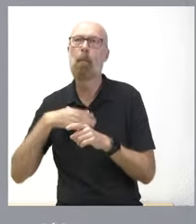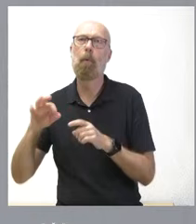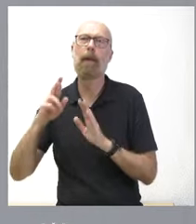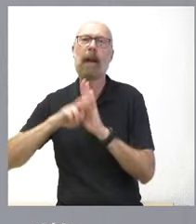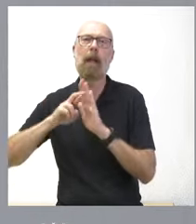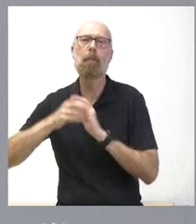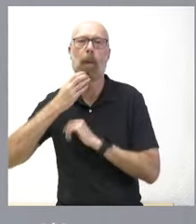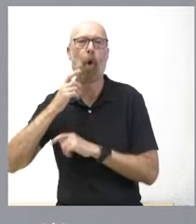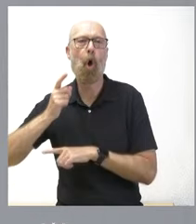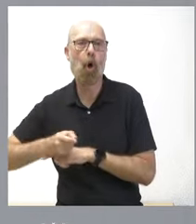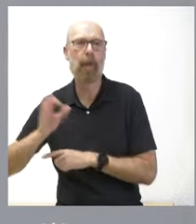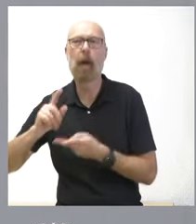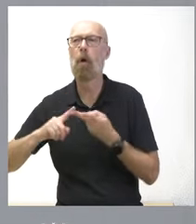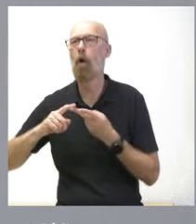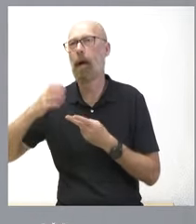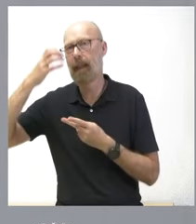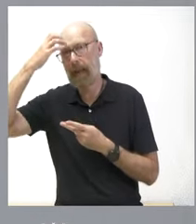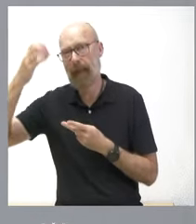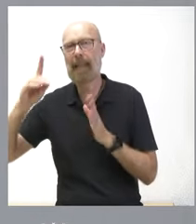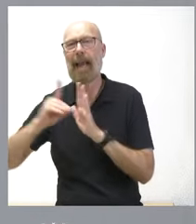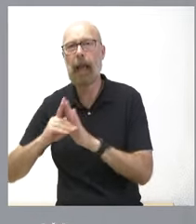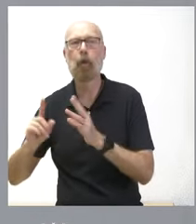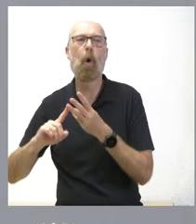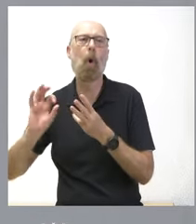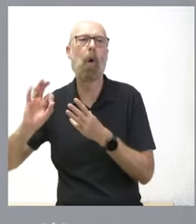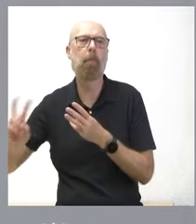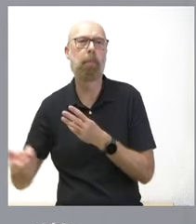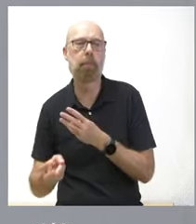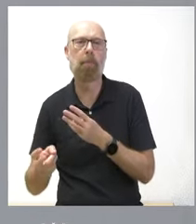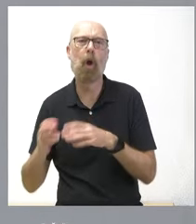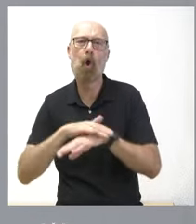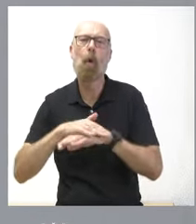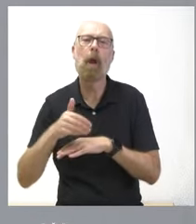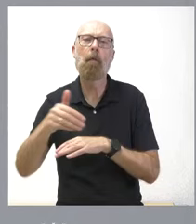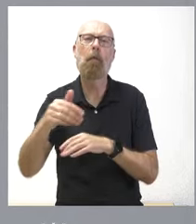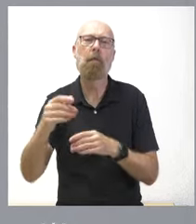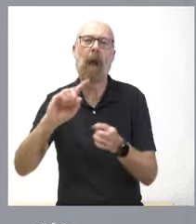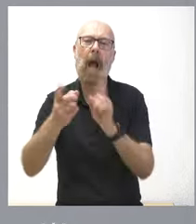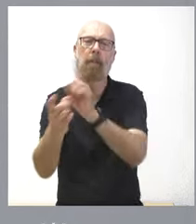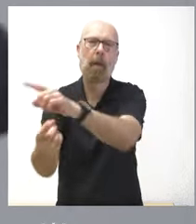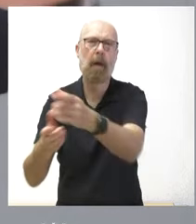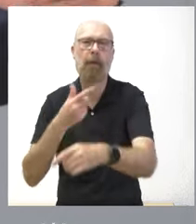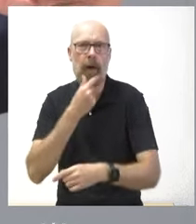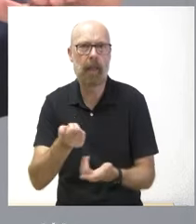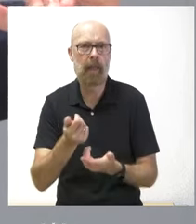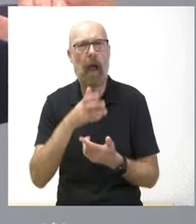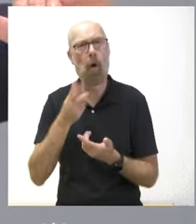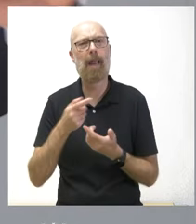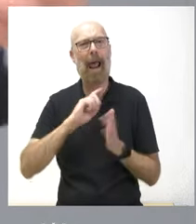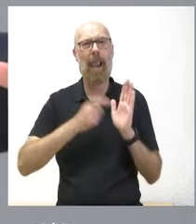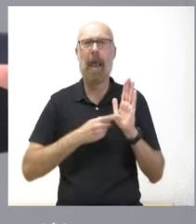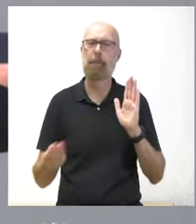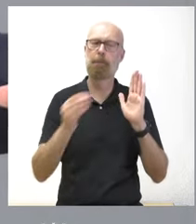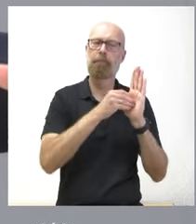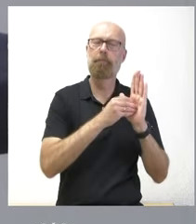regulados por decreto y podían ser cambiados discrecionalmente por cualquier gobierno lo elevamos a rango de ley y por tanto